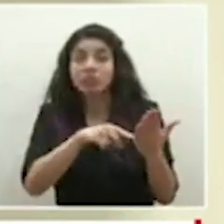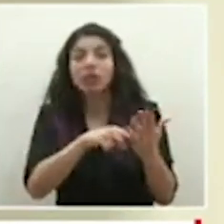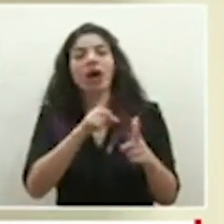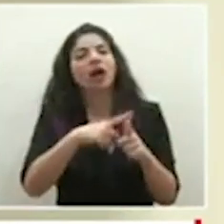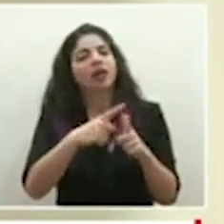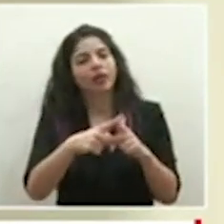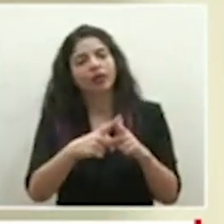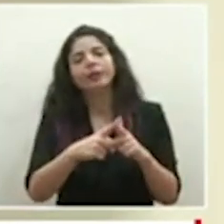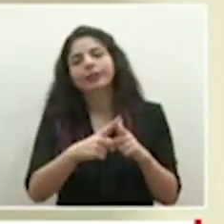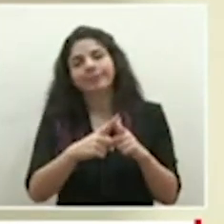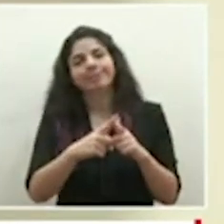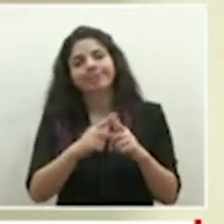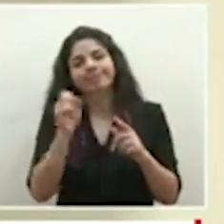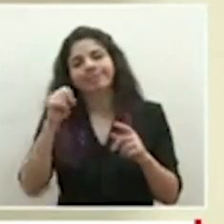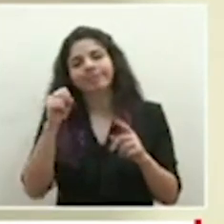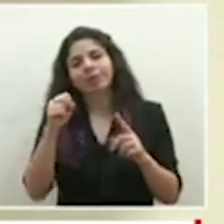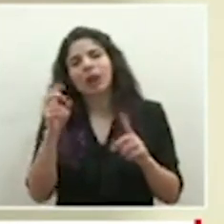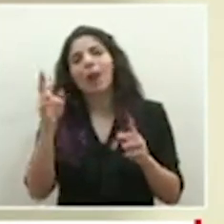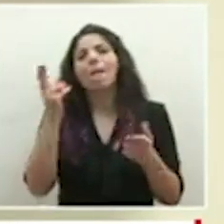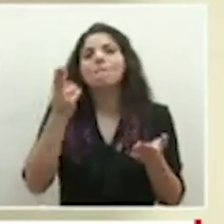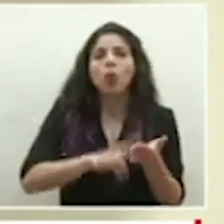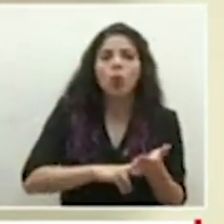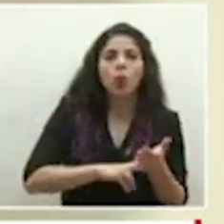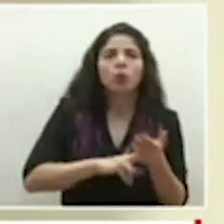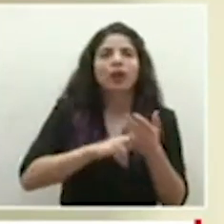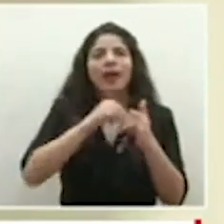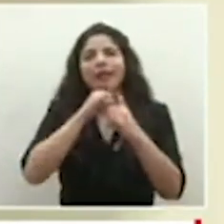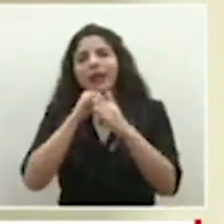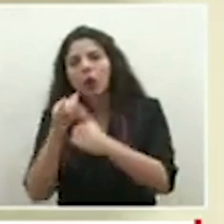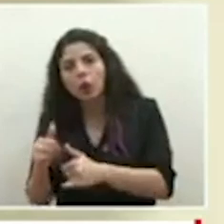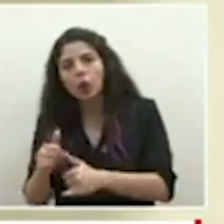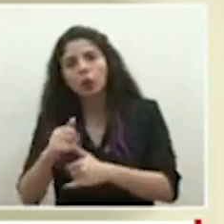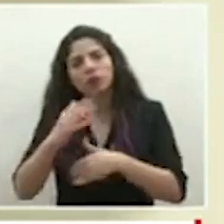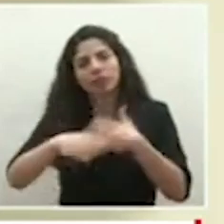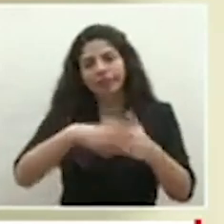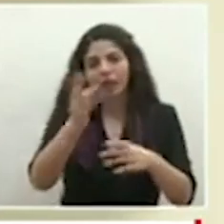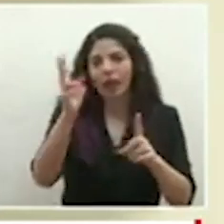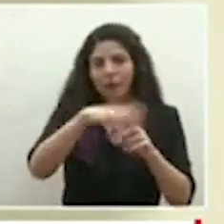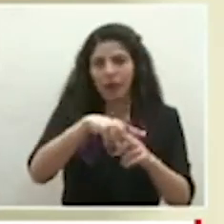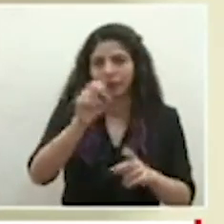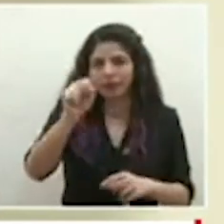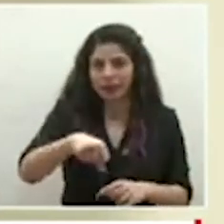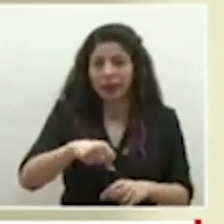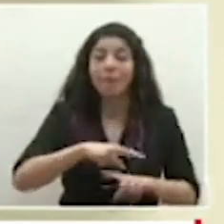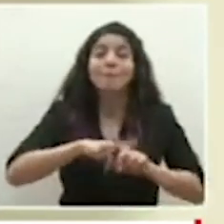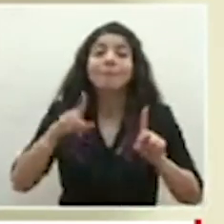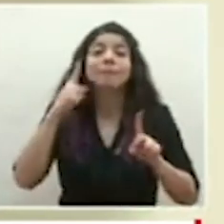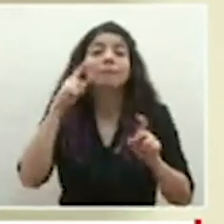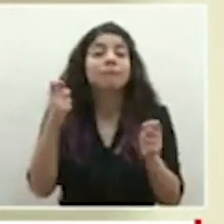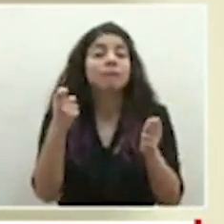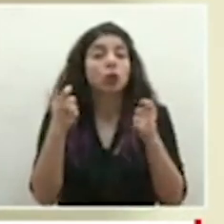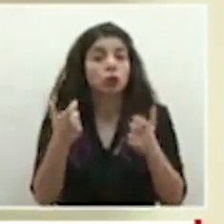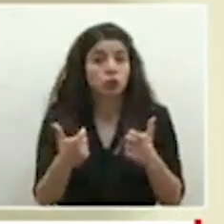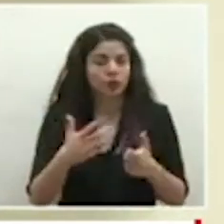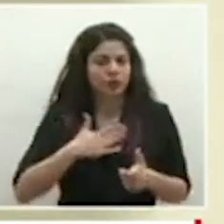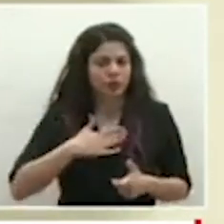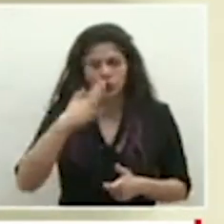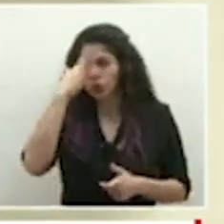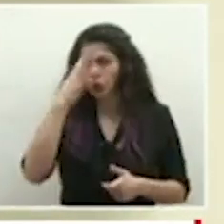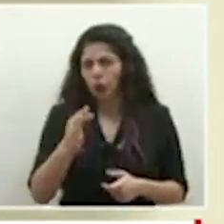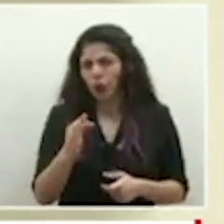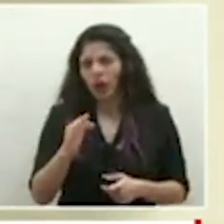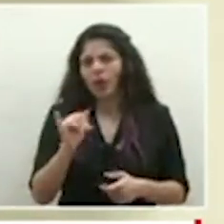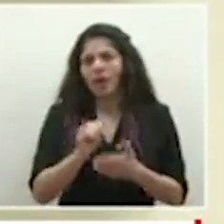asunto del abordaje desde lo que son las multas hasta las denuncias que correspondan pero afortunadamente yo creo que aquí